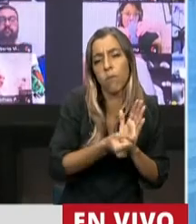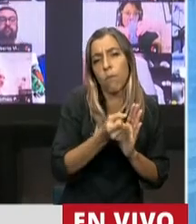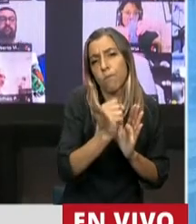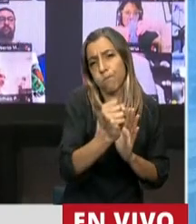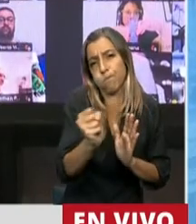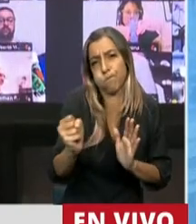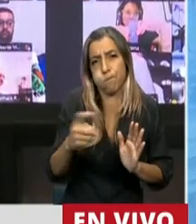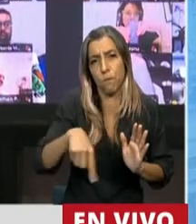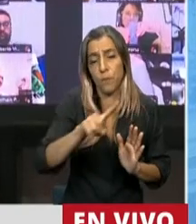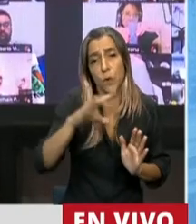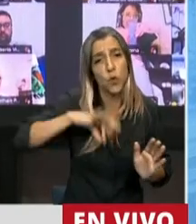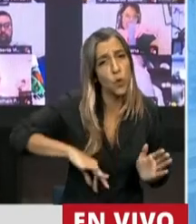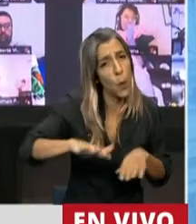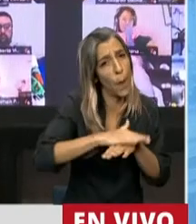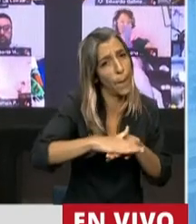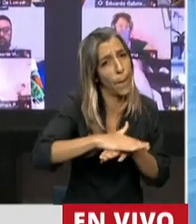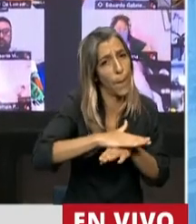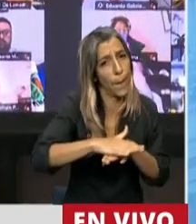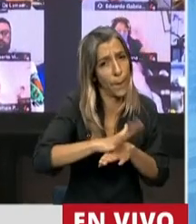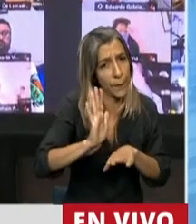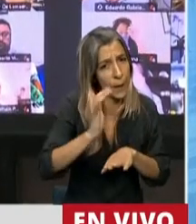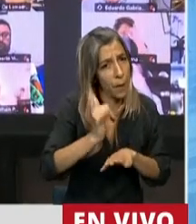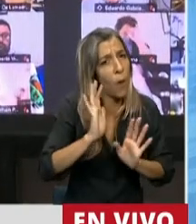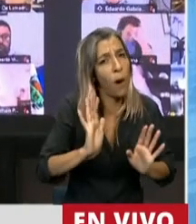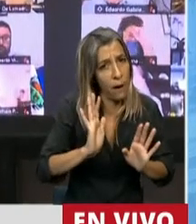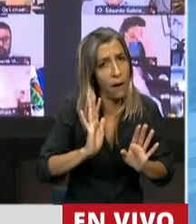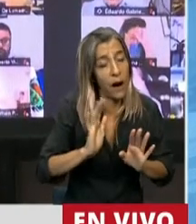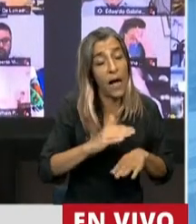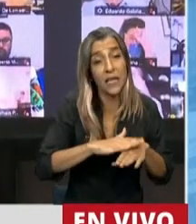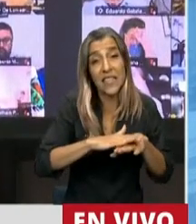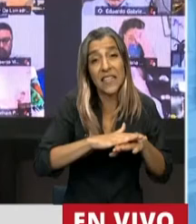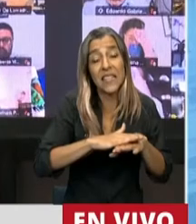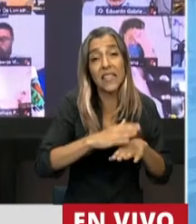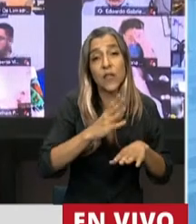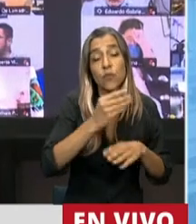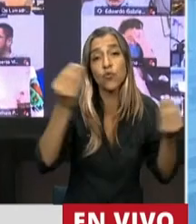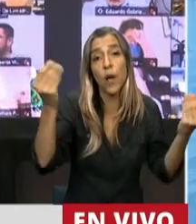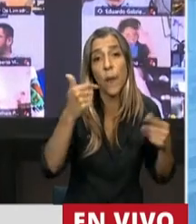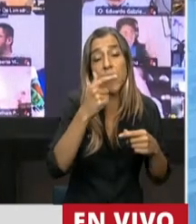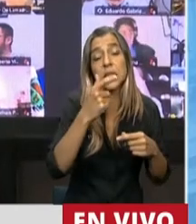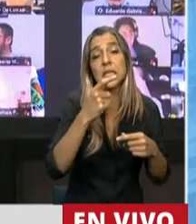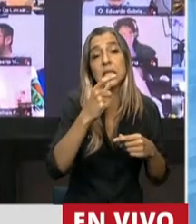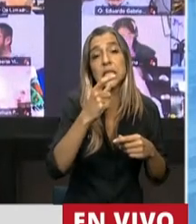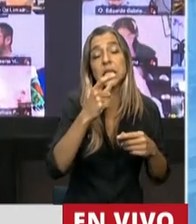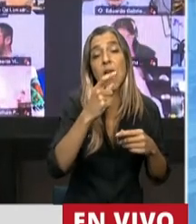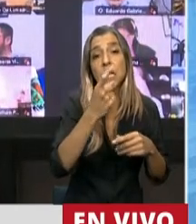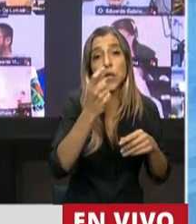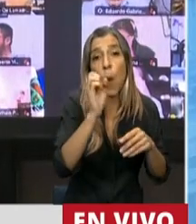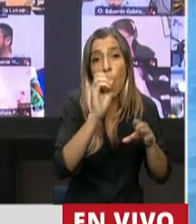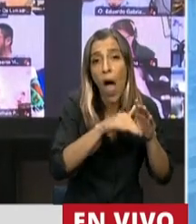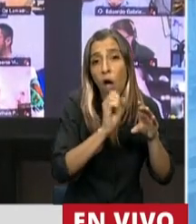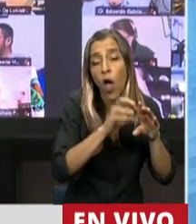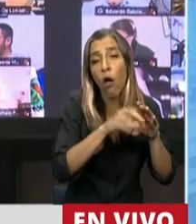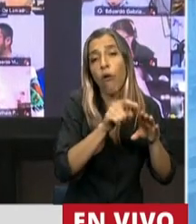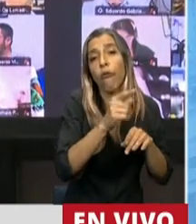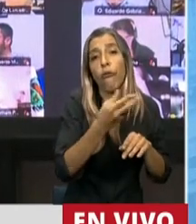mínimos donde el 100% de lo que tienen en sus cuentas son fundamentalmente compras que se hacen en